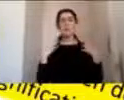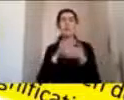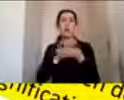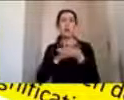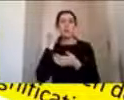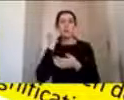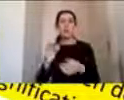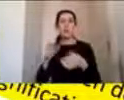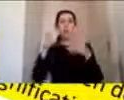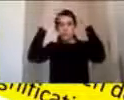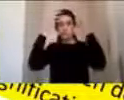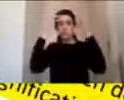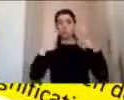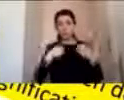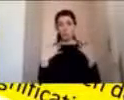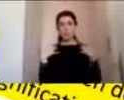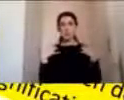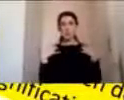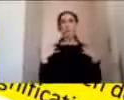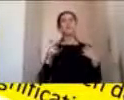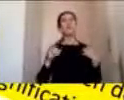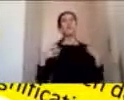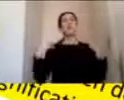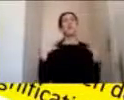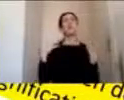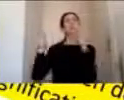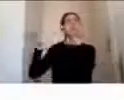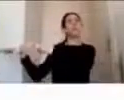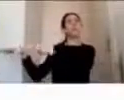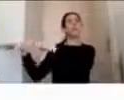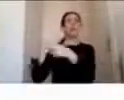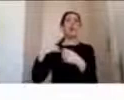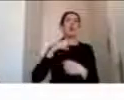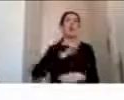para los adultos como también para así los niños.